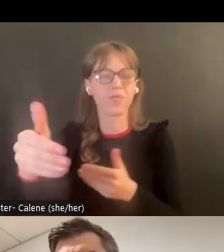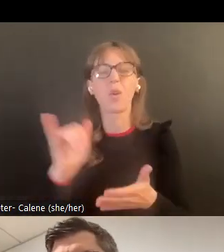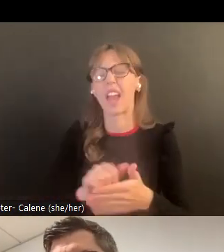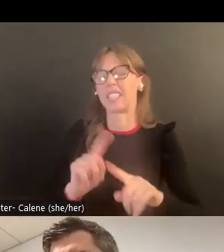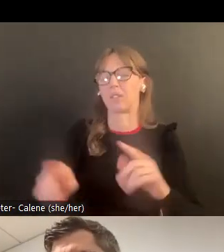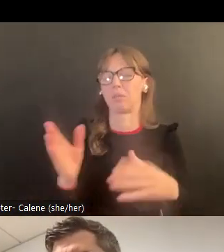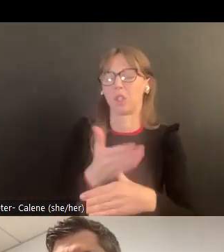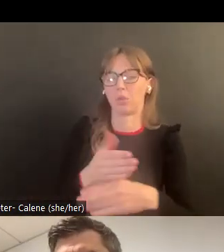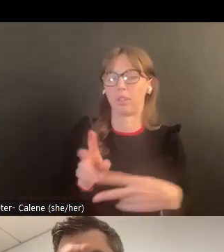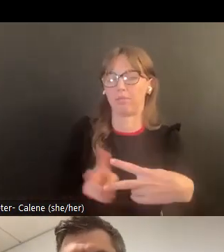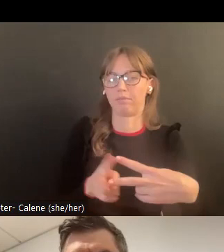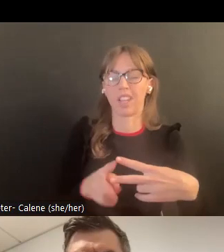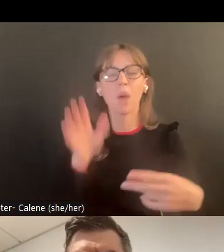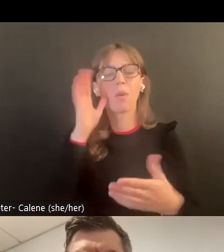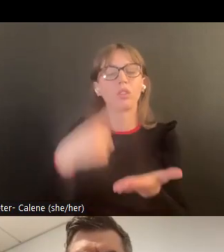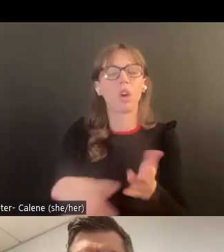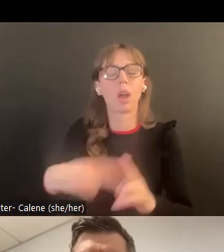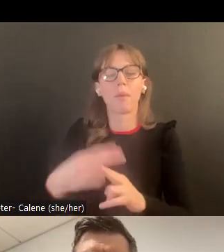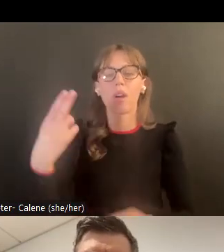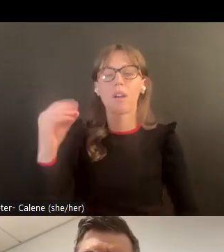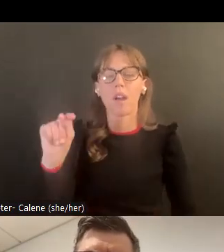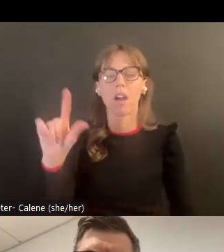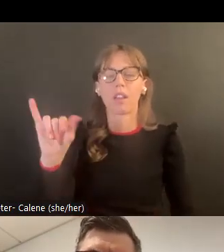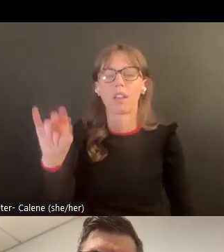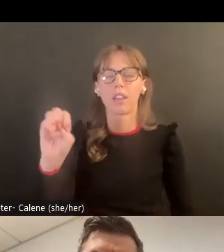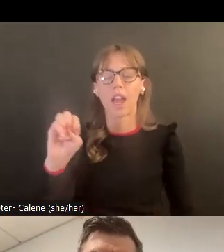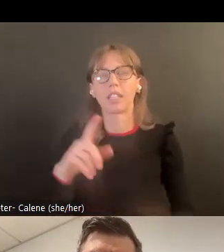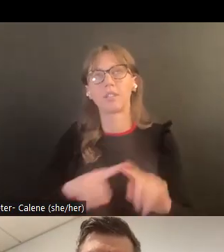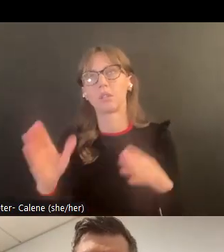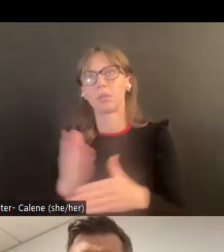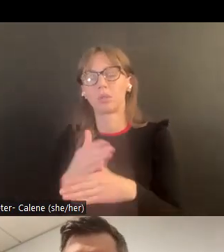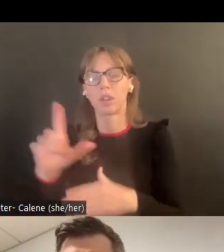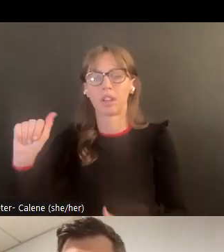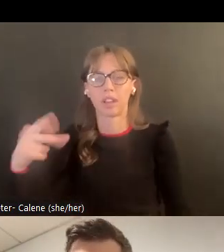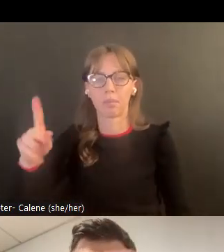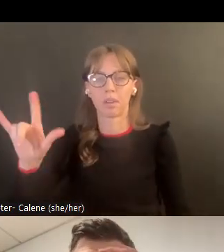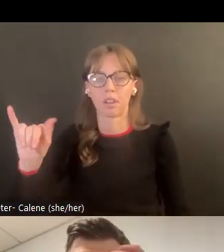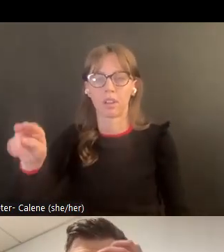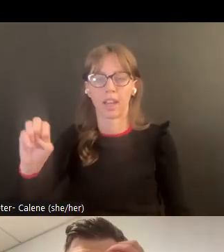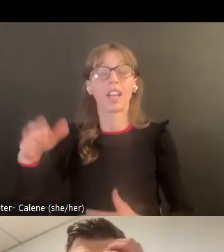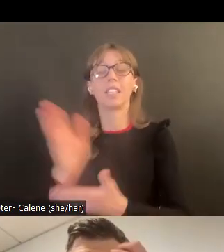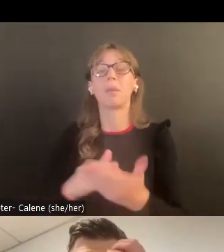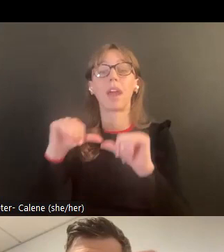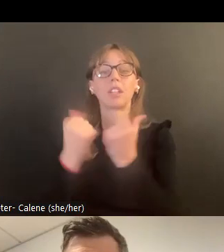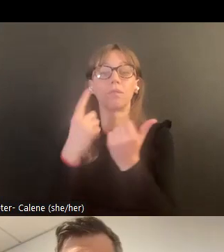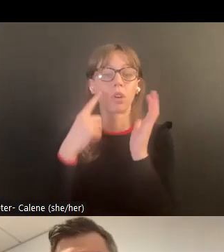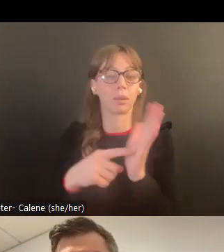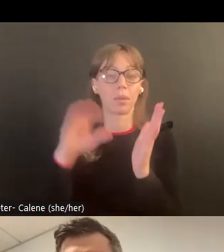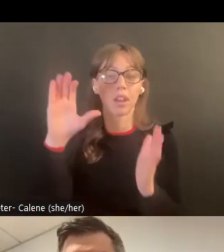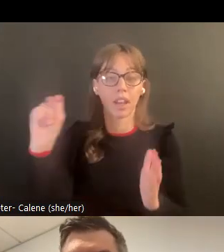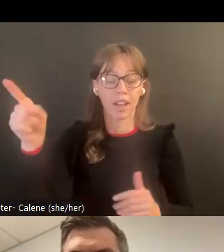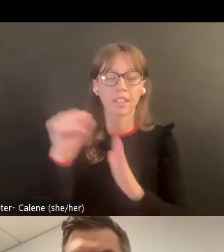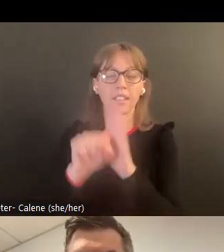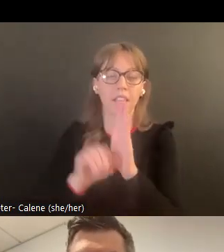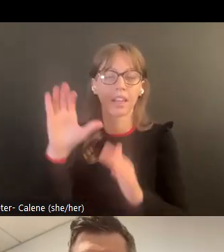hacer una ayuda temporal para poder entonces una duración de llamada más corta con el fin de que entonces